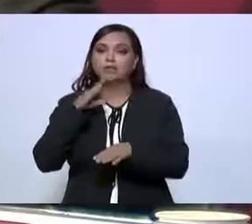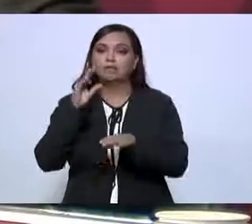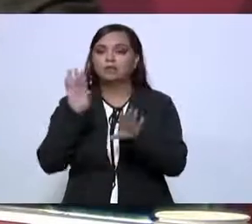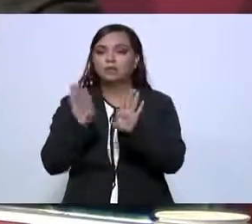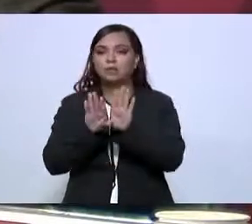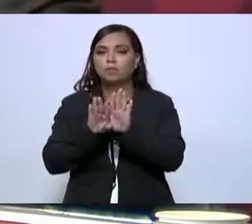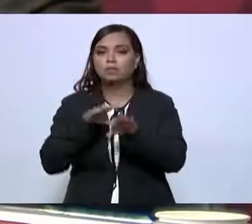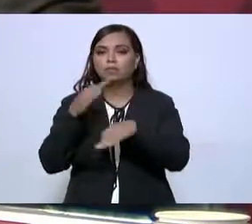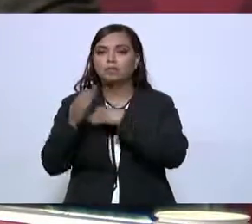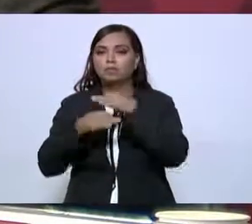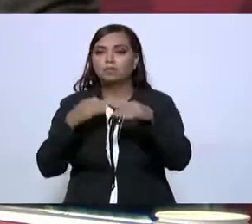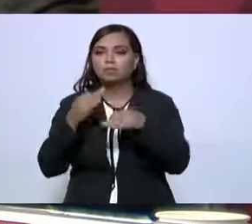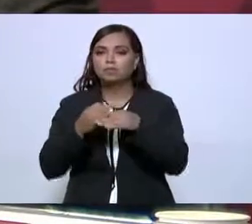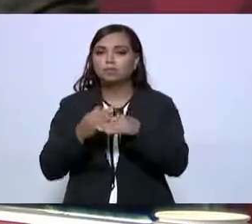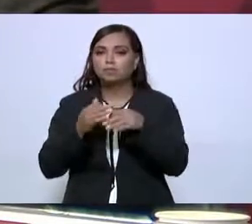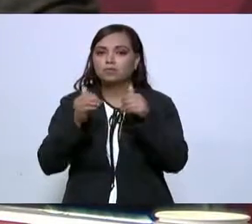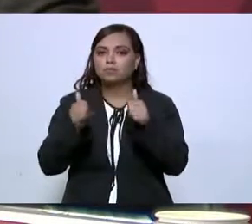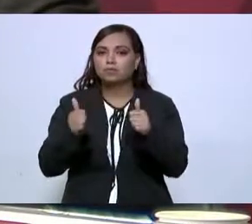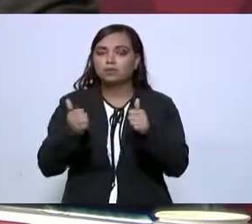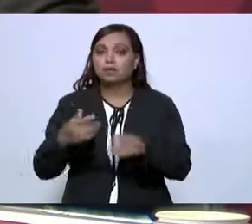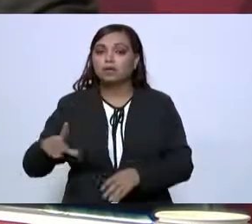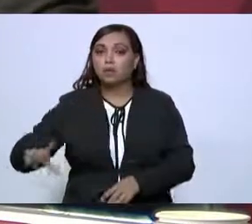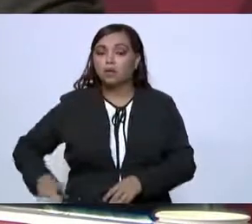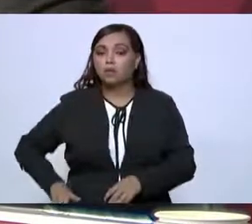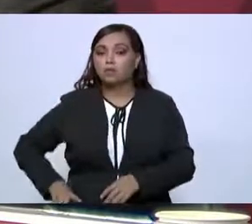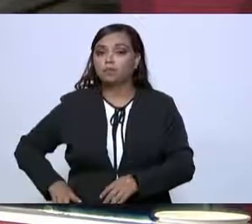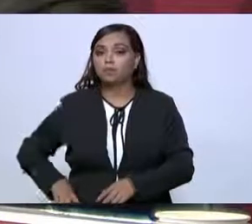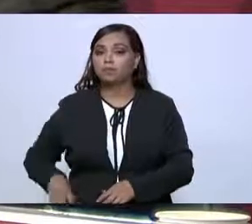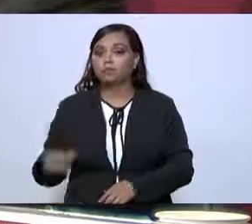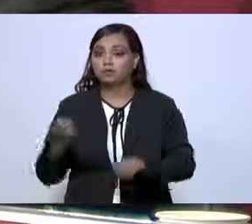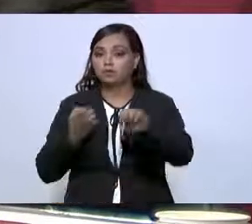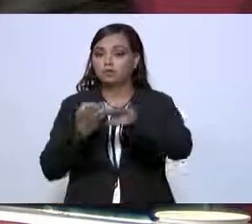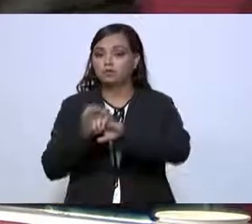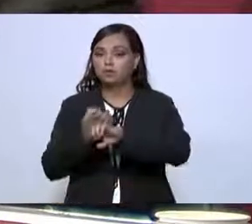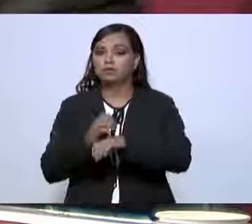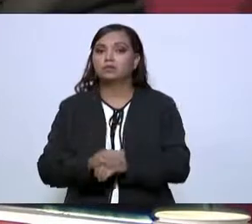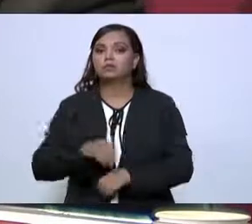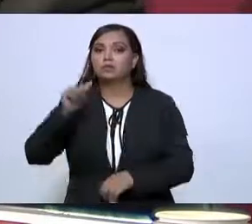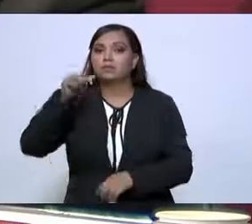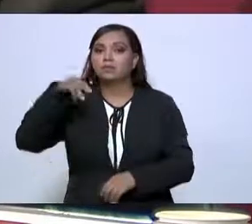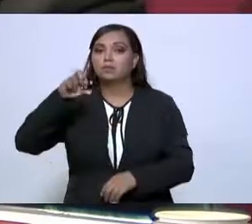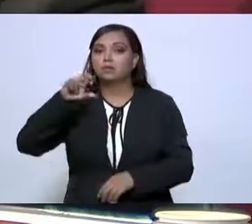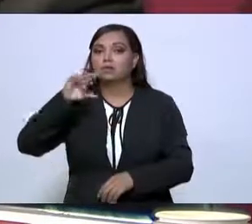del gobernador Américo Villarreal.